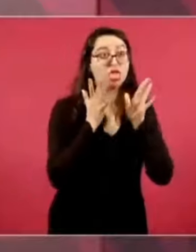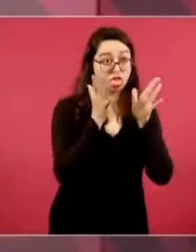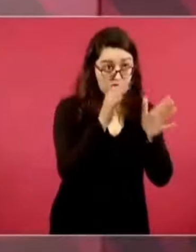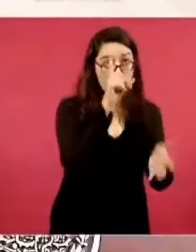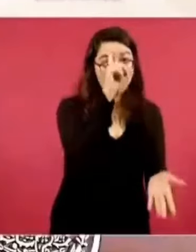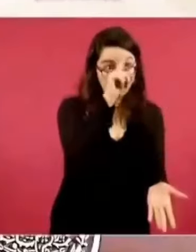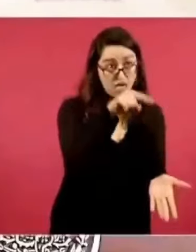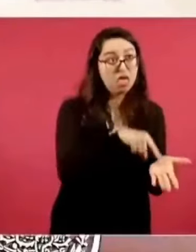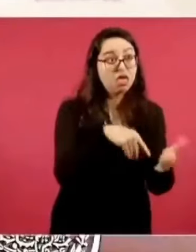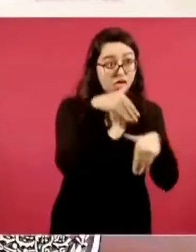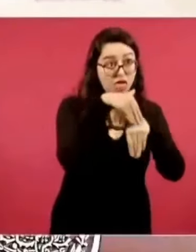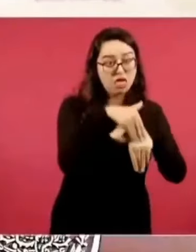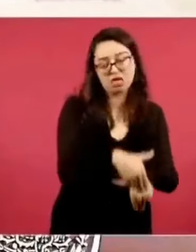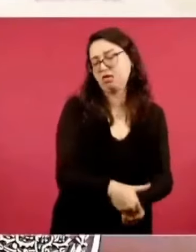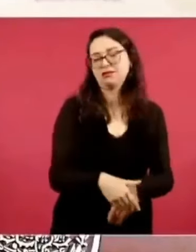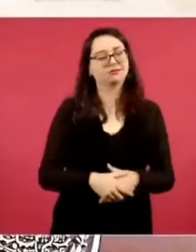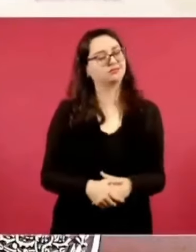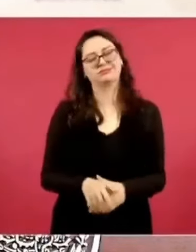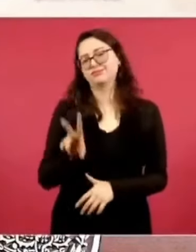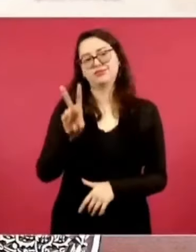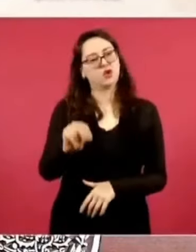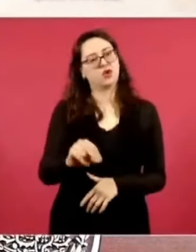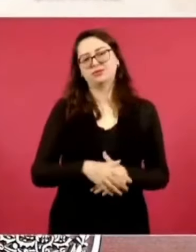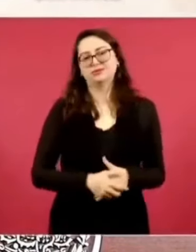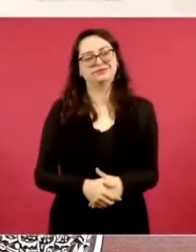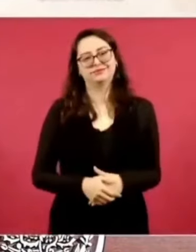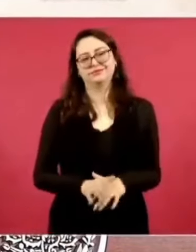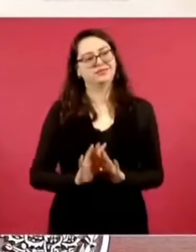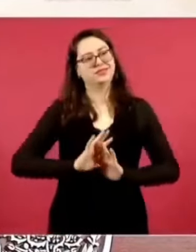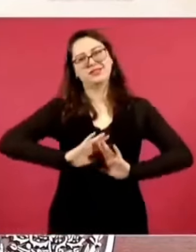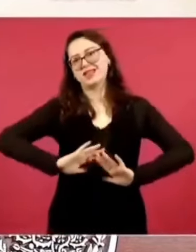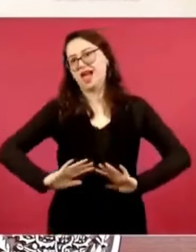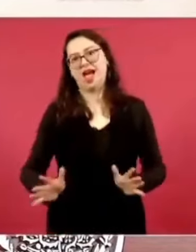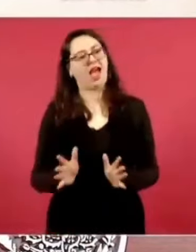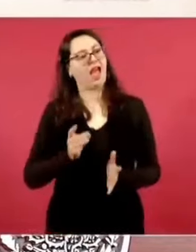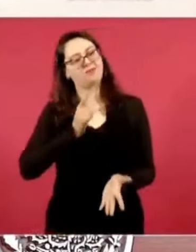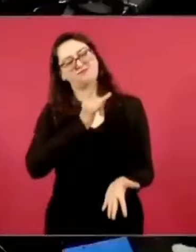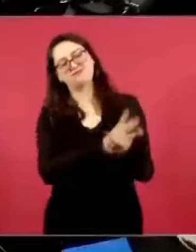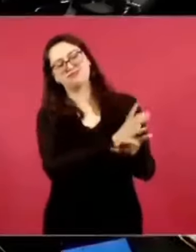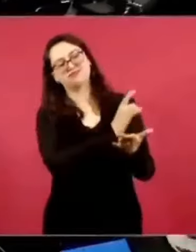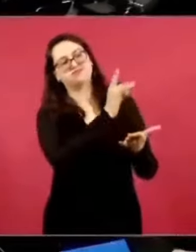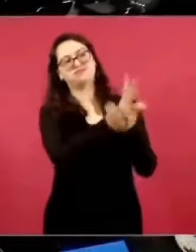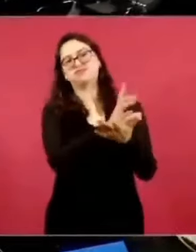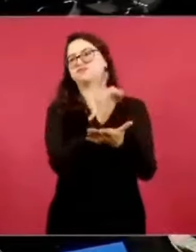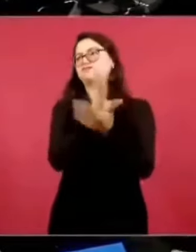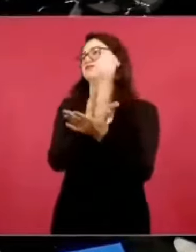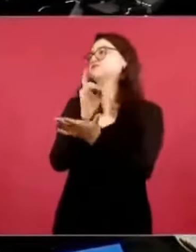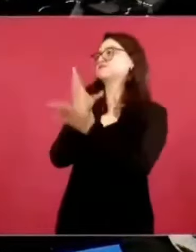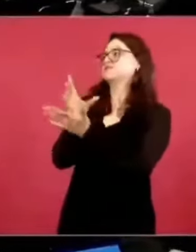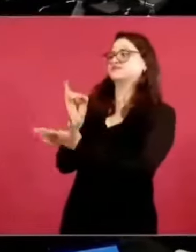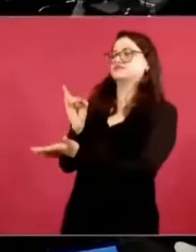lo que está sucediendo con todos estos medios